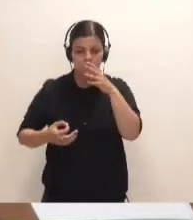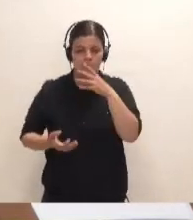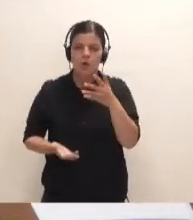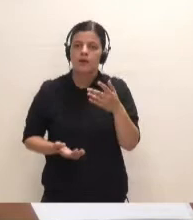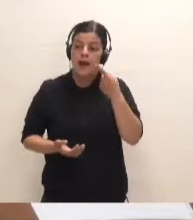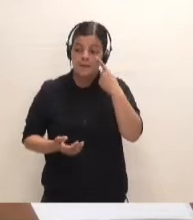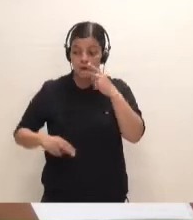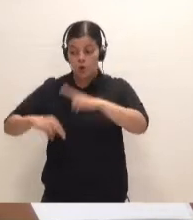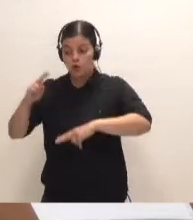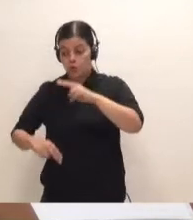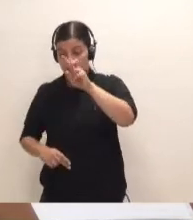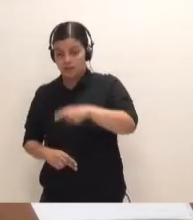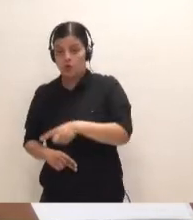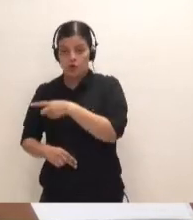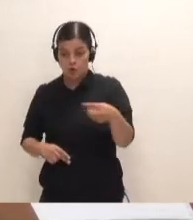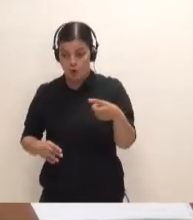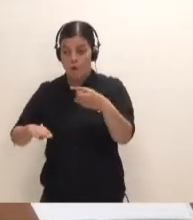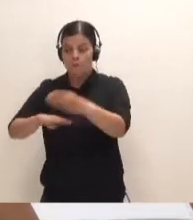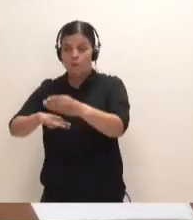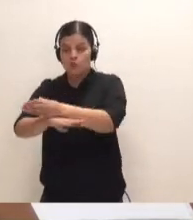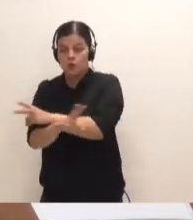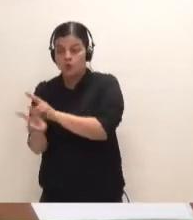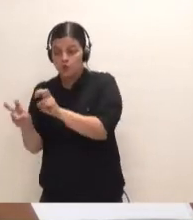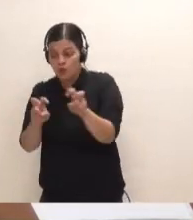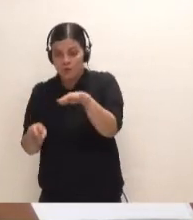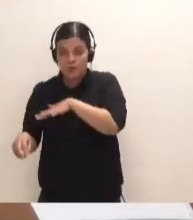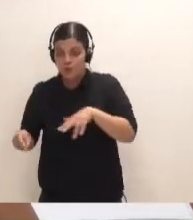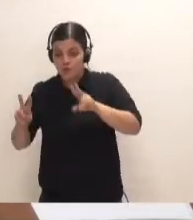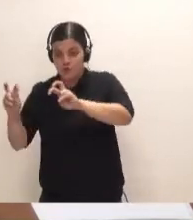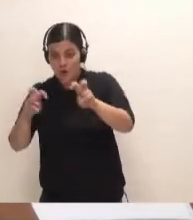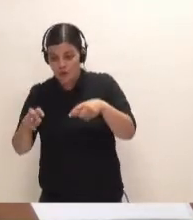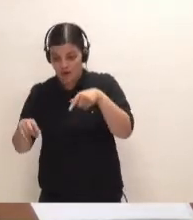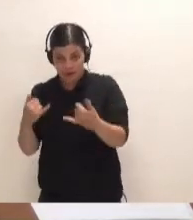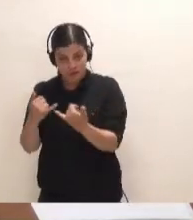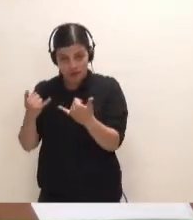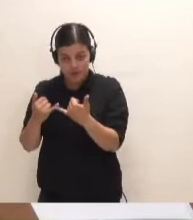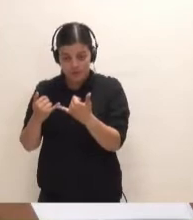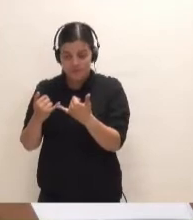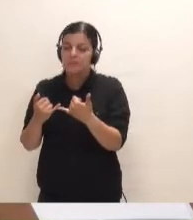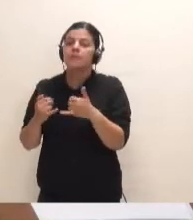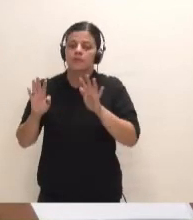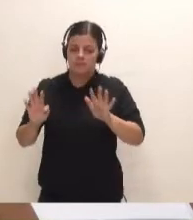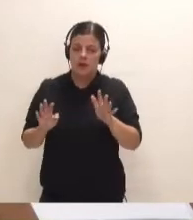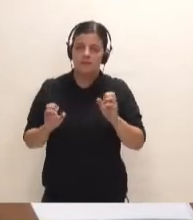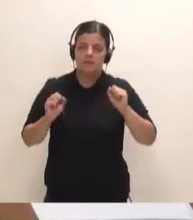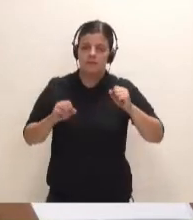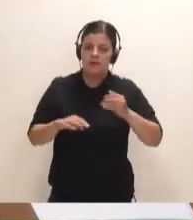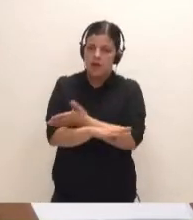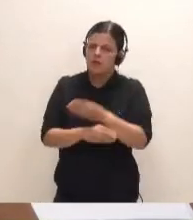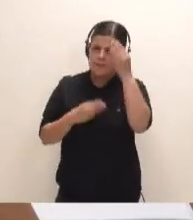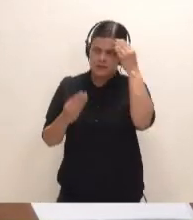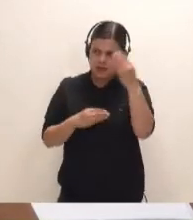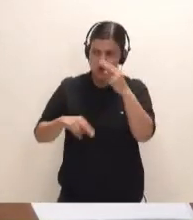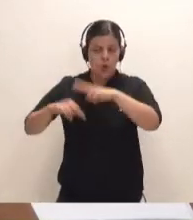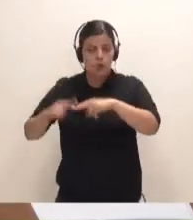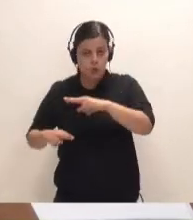es si construir un nuevo puerto, un nuevo lugar en la isla de Tenerife. El cuestionamiento sea si se construye o si en su lugar